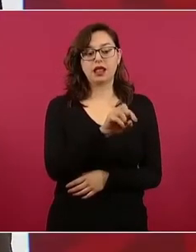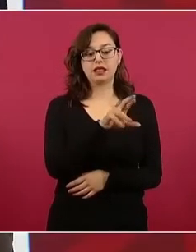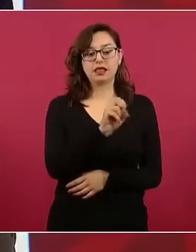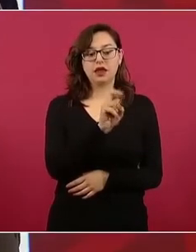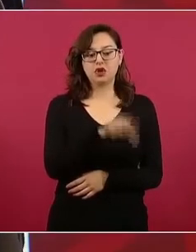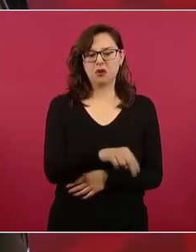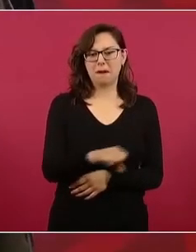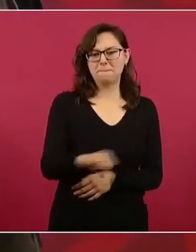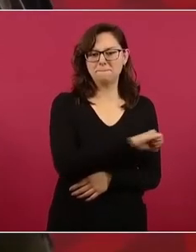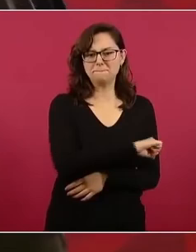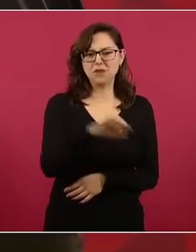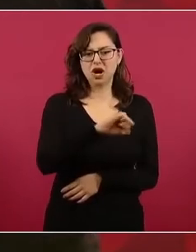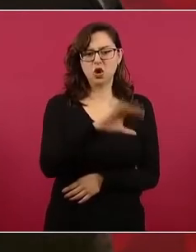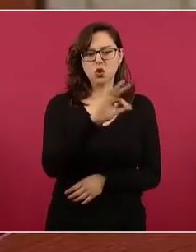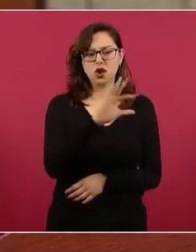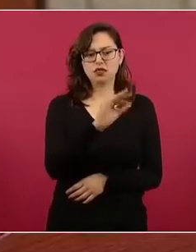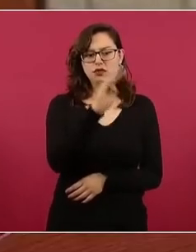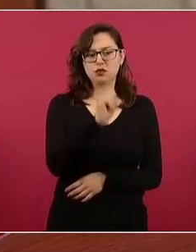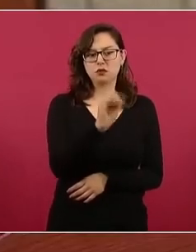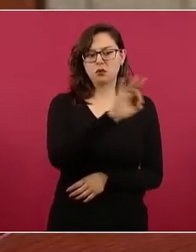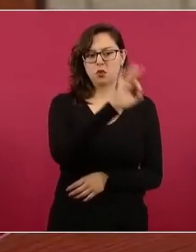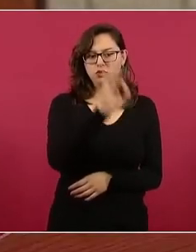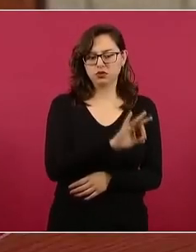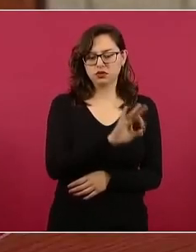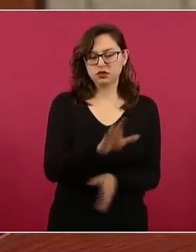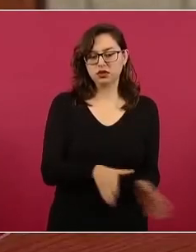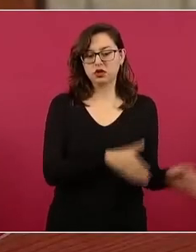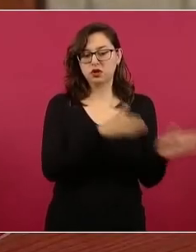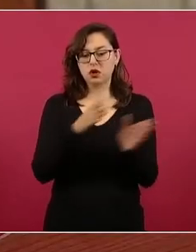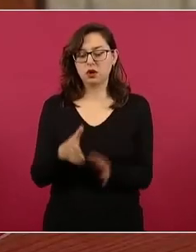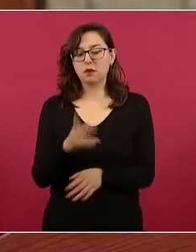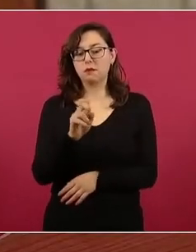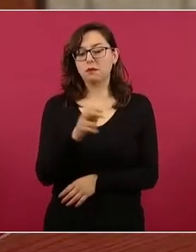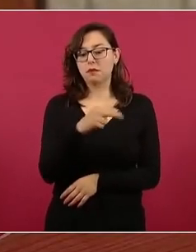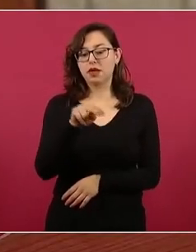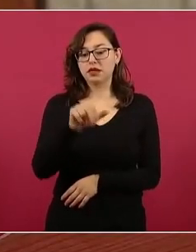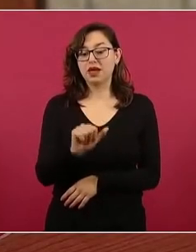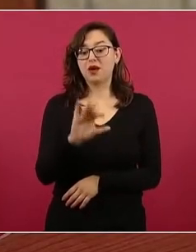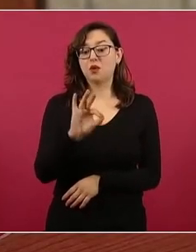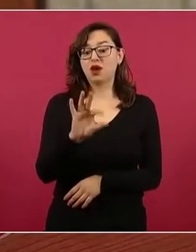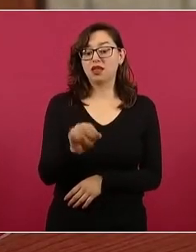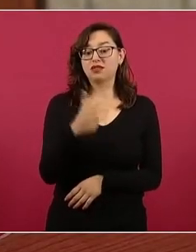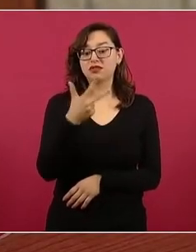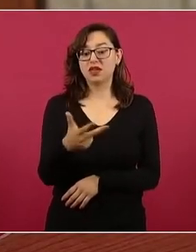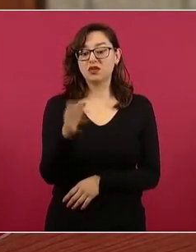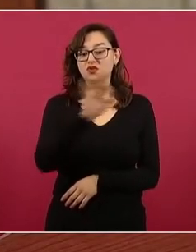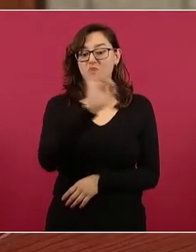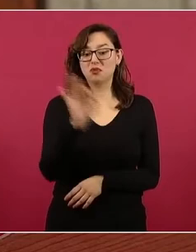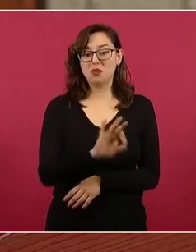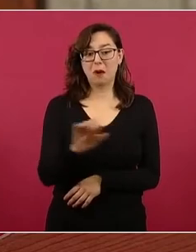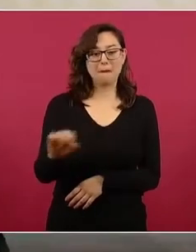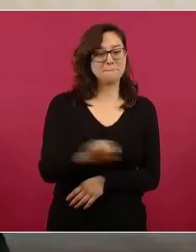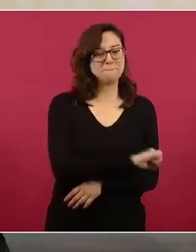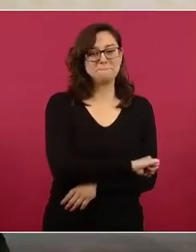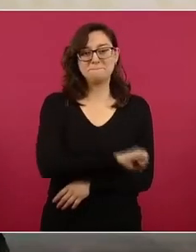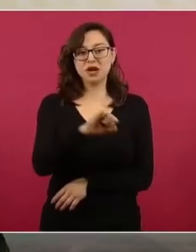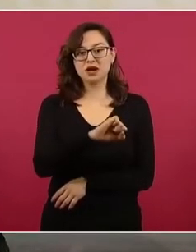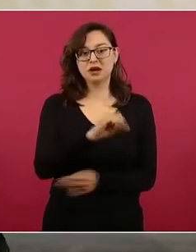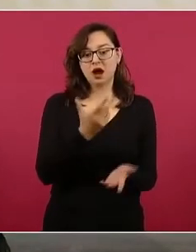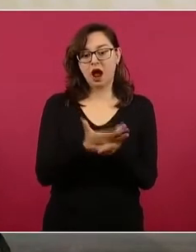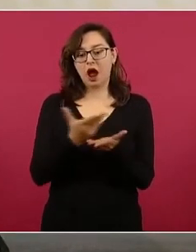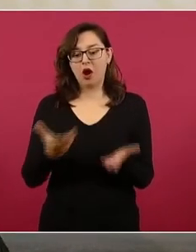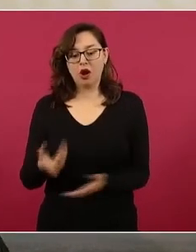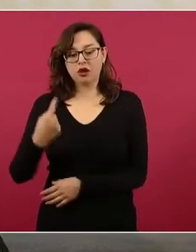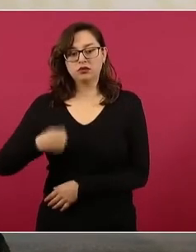con Calderón, 48 con Peña y con nosotros menos 3